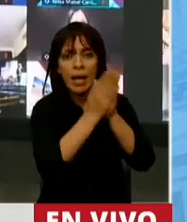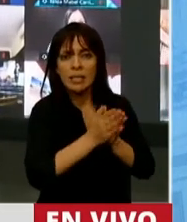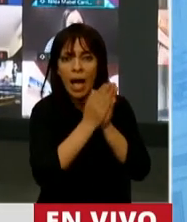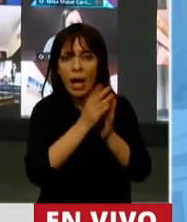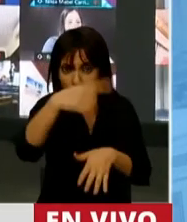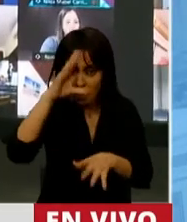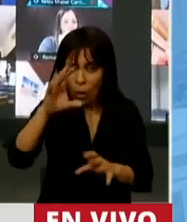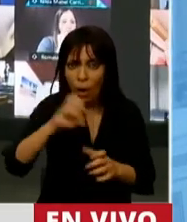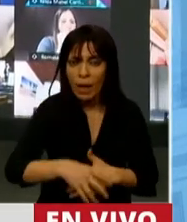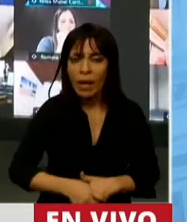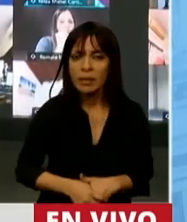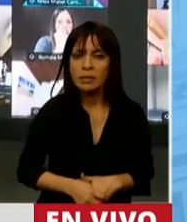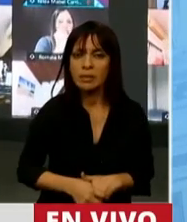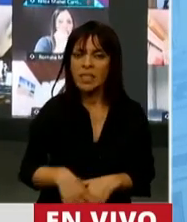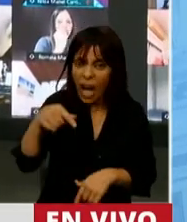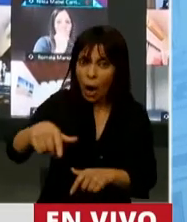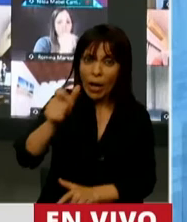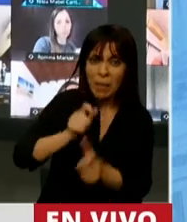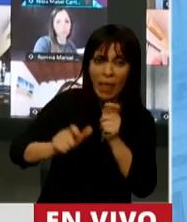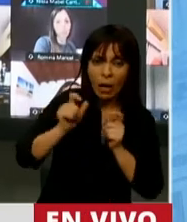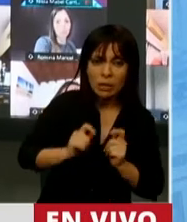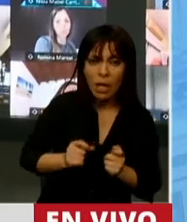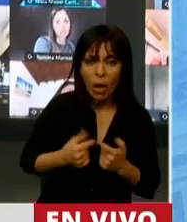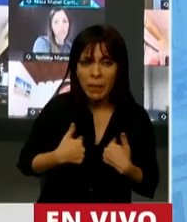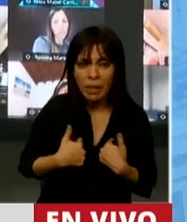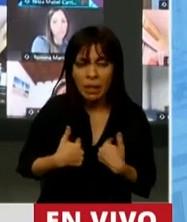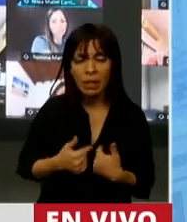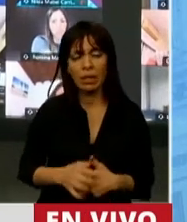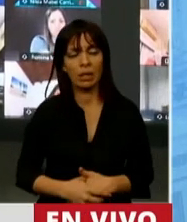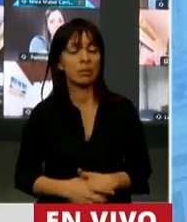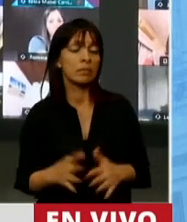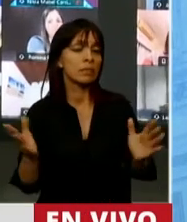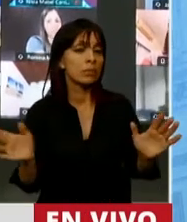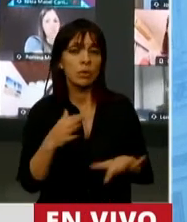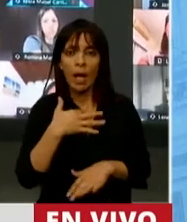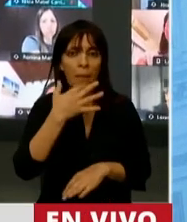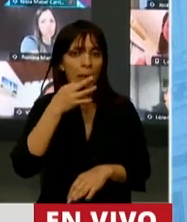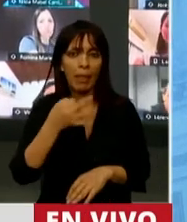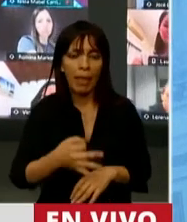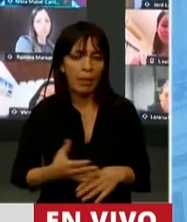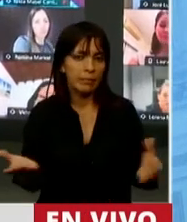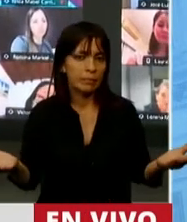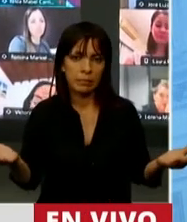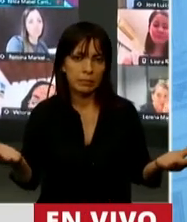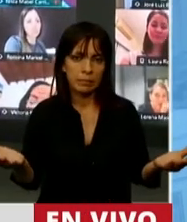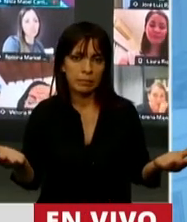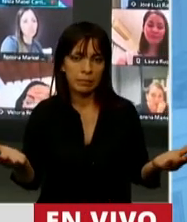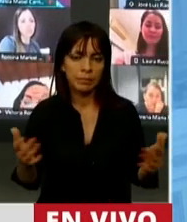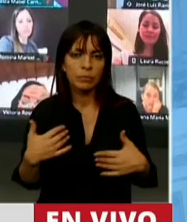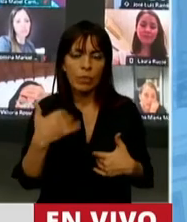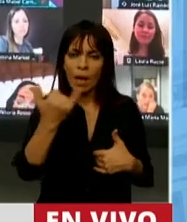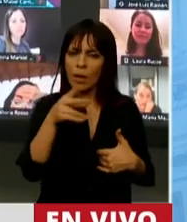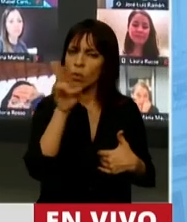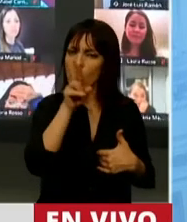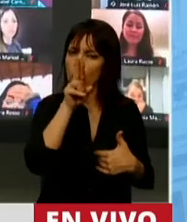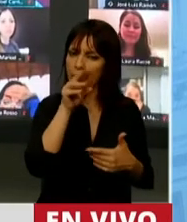no se acuerdan o y nos vienen a dar clase. Yo, la verdad, hay una legisladora...